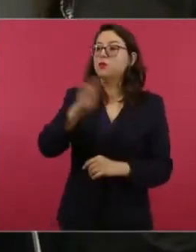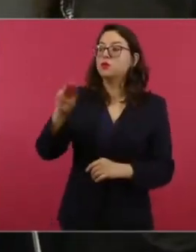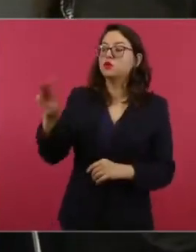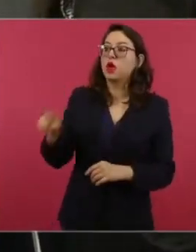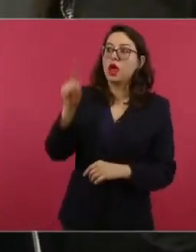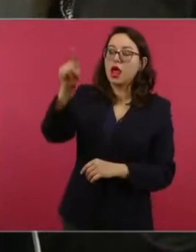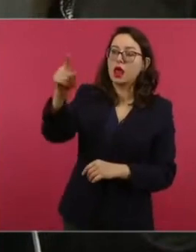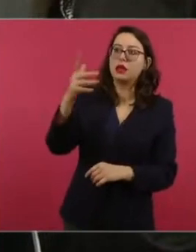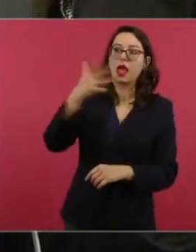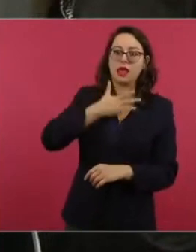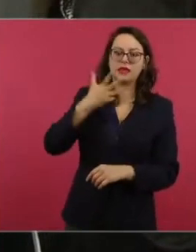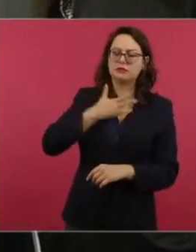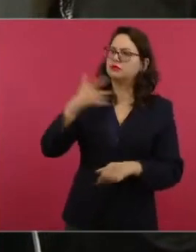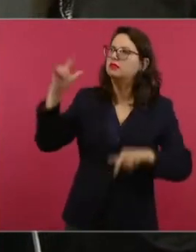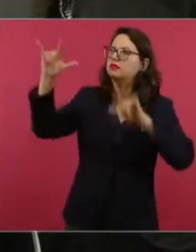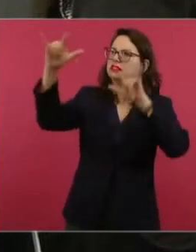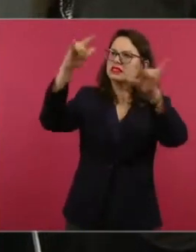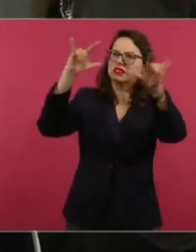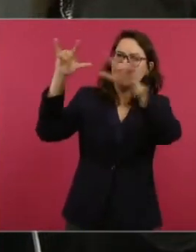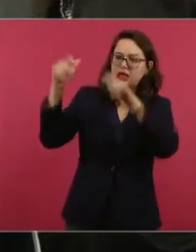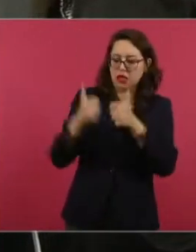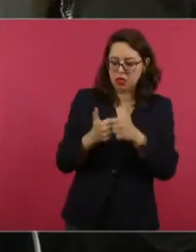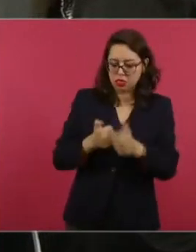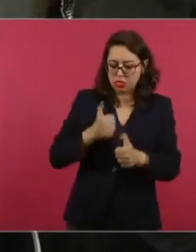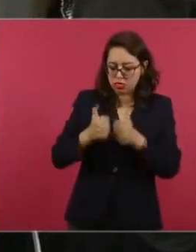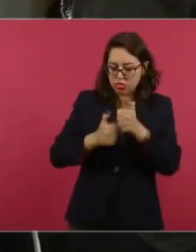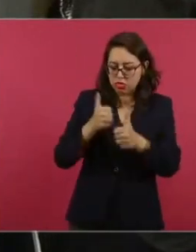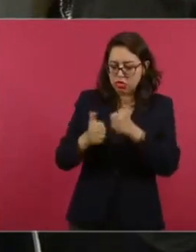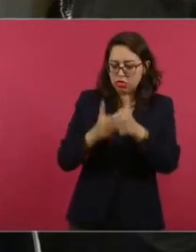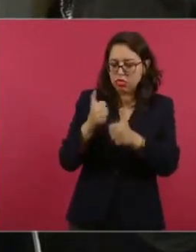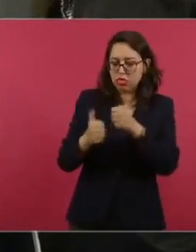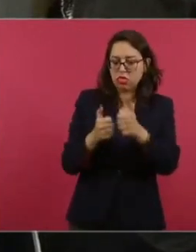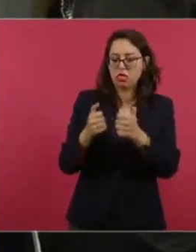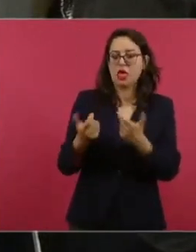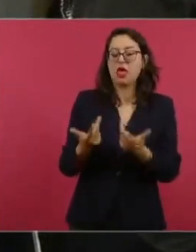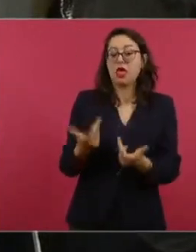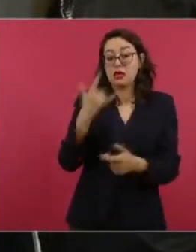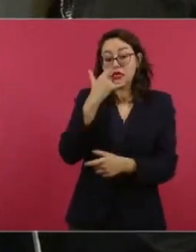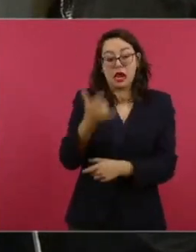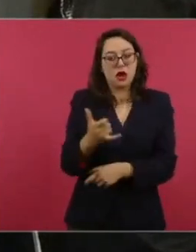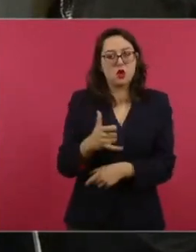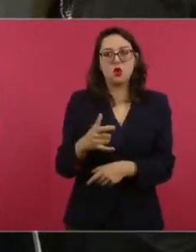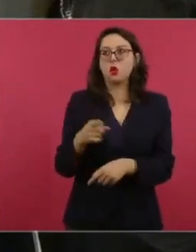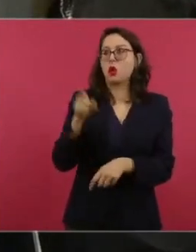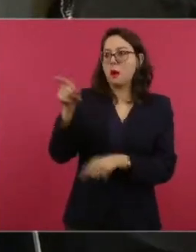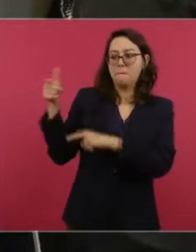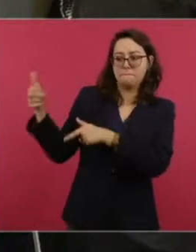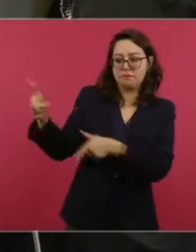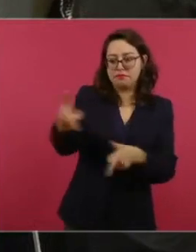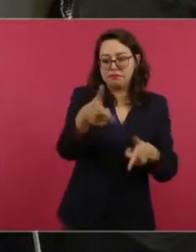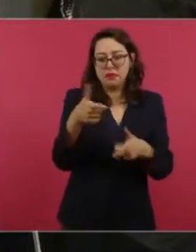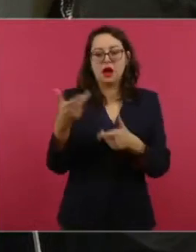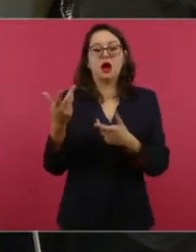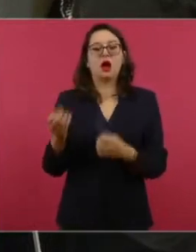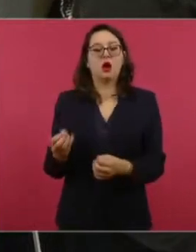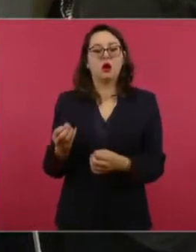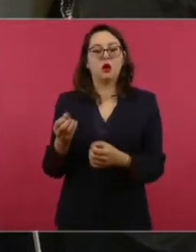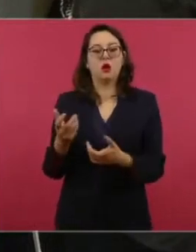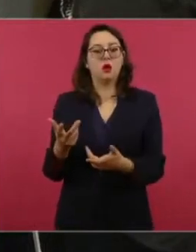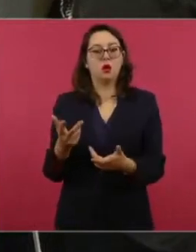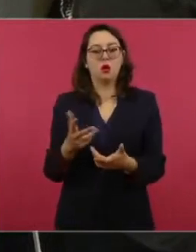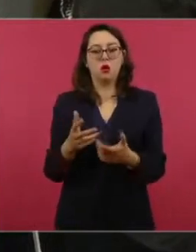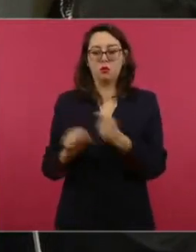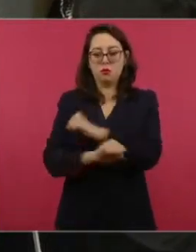registro de que estos dispositivos no tripulados y que son utilizados a distancia, si hay un